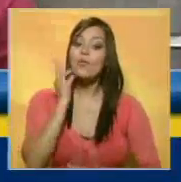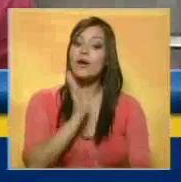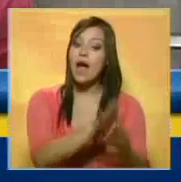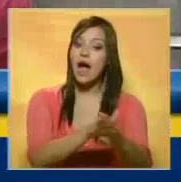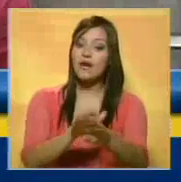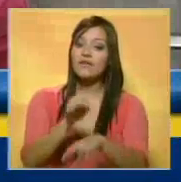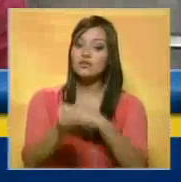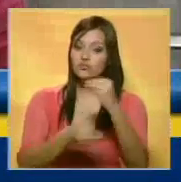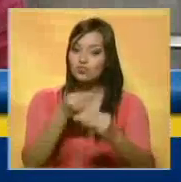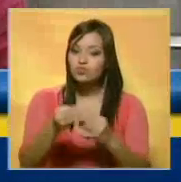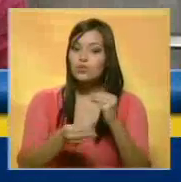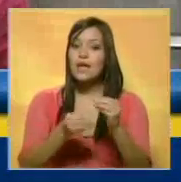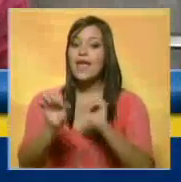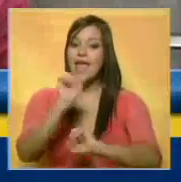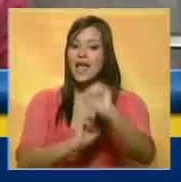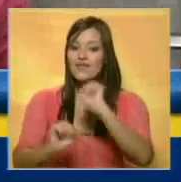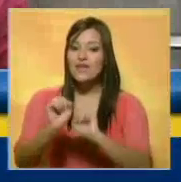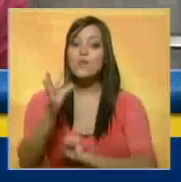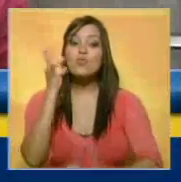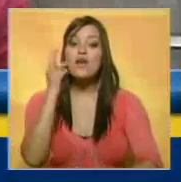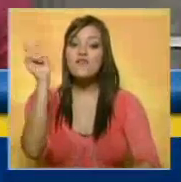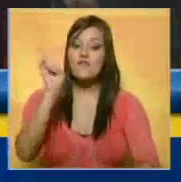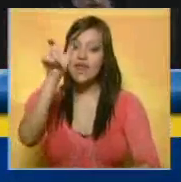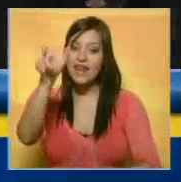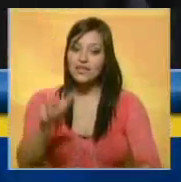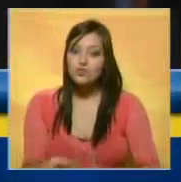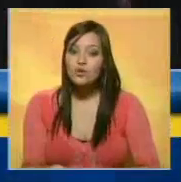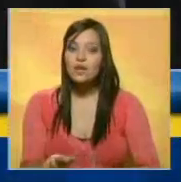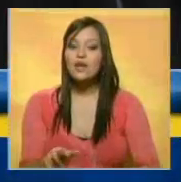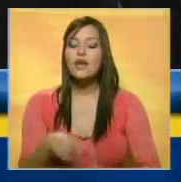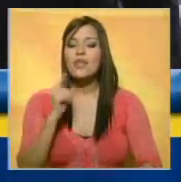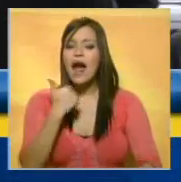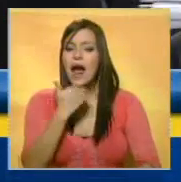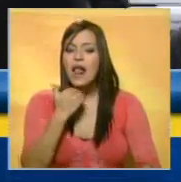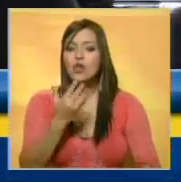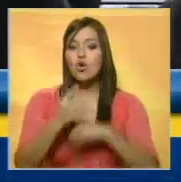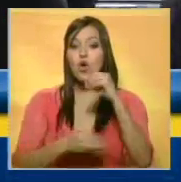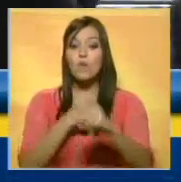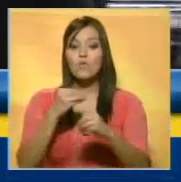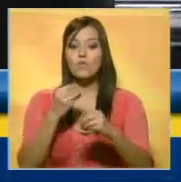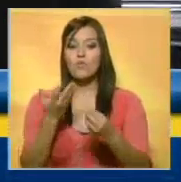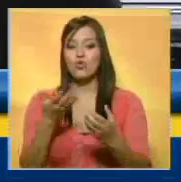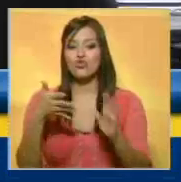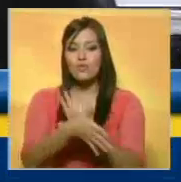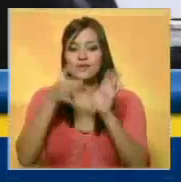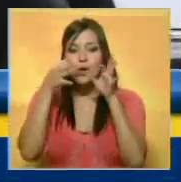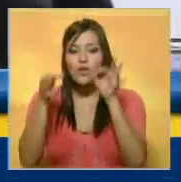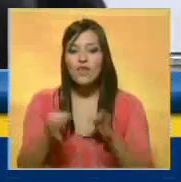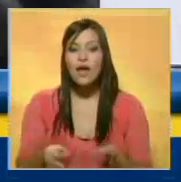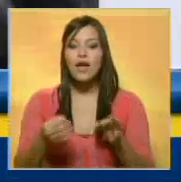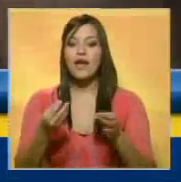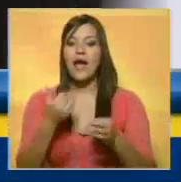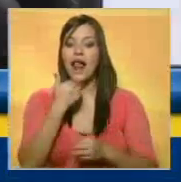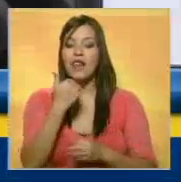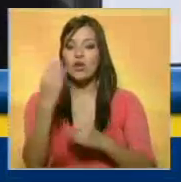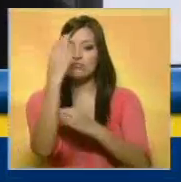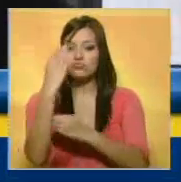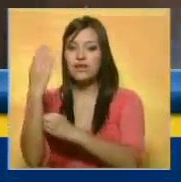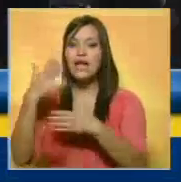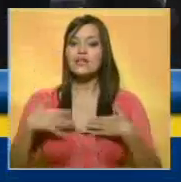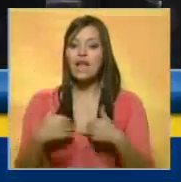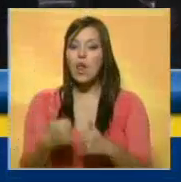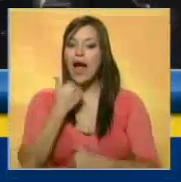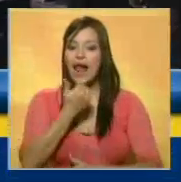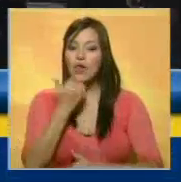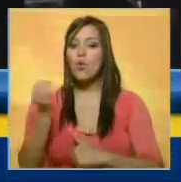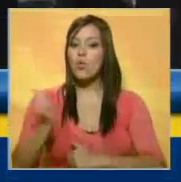Díaz, hizo un llamado a la prevención de las mujeres venezolanas a que adopten medidas de higiene y seguridad a la hora de realizarse cualquier tipo